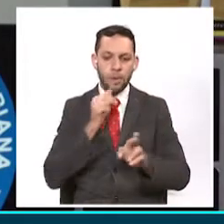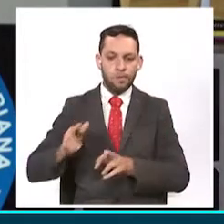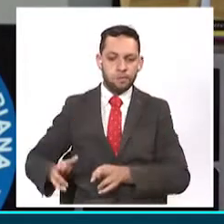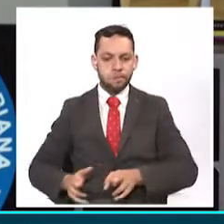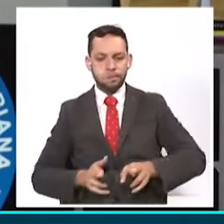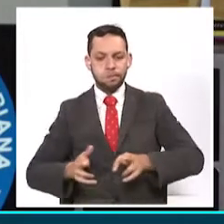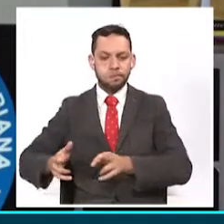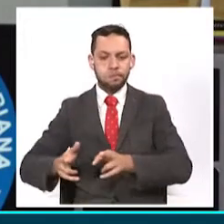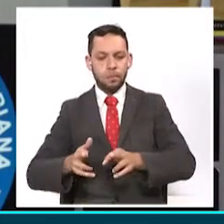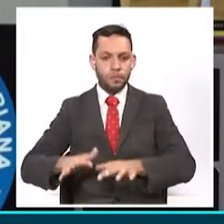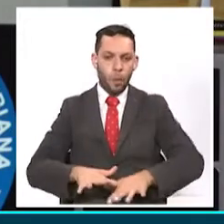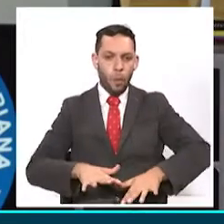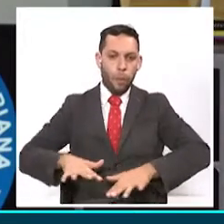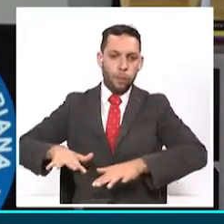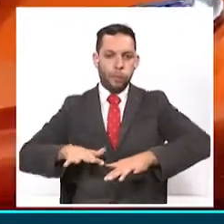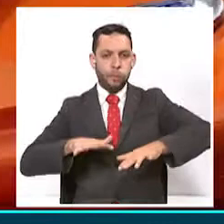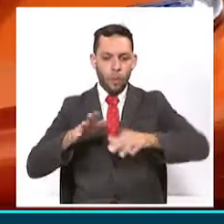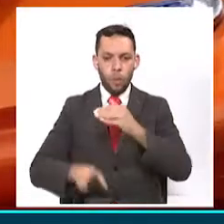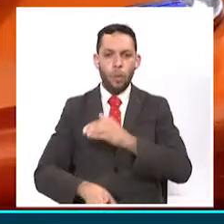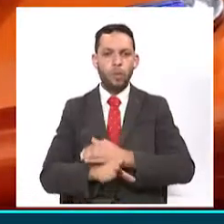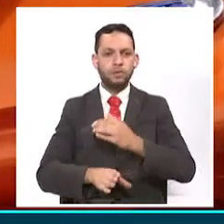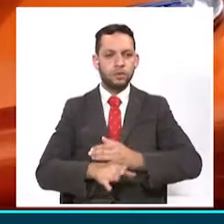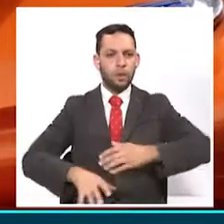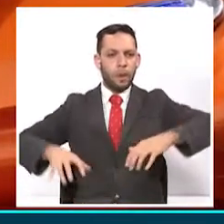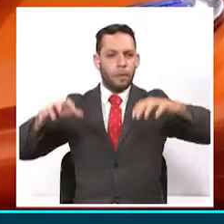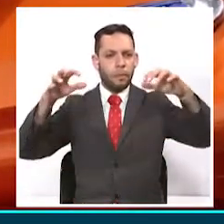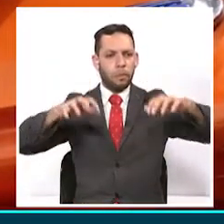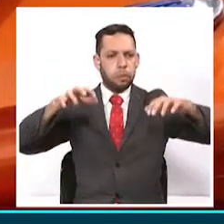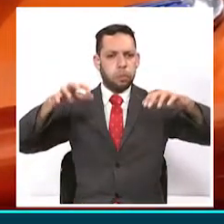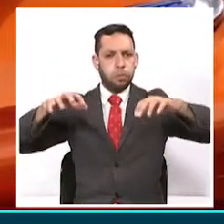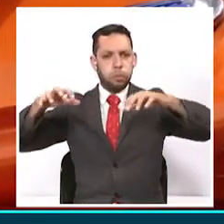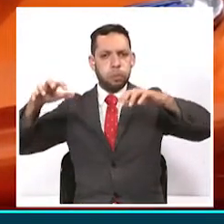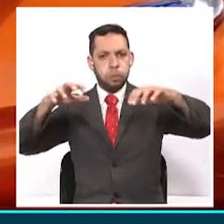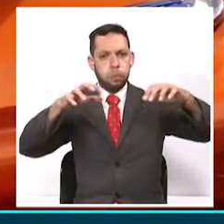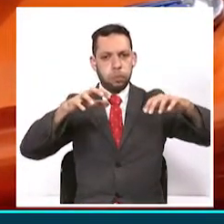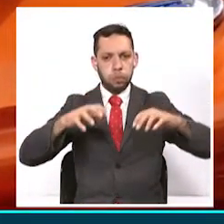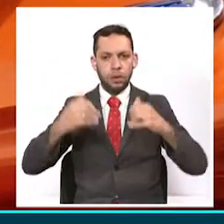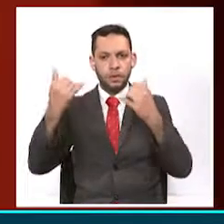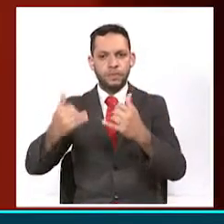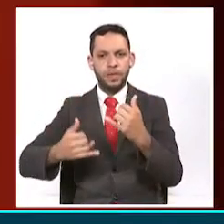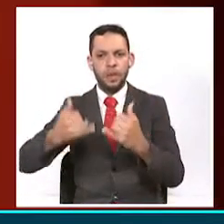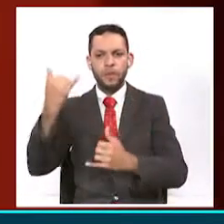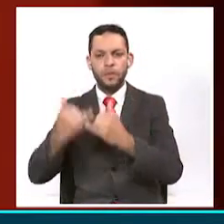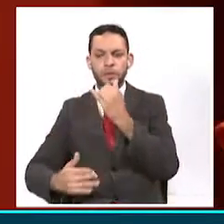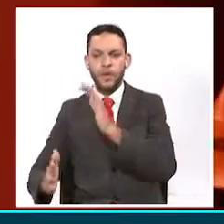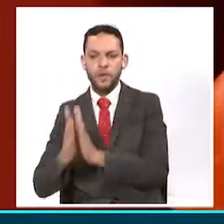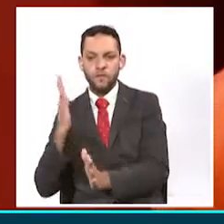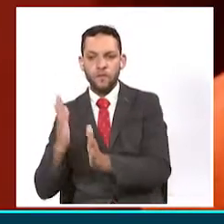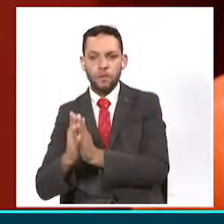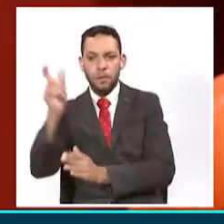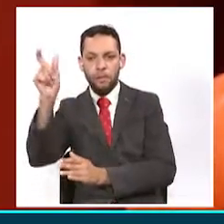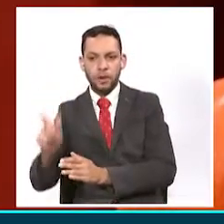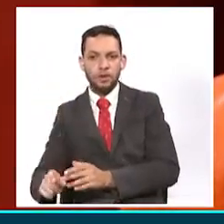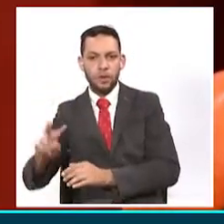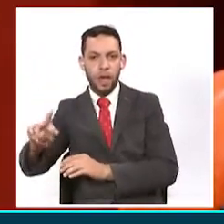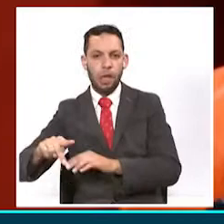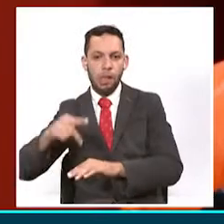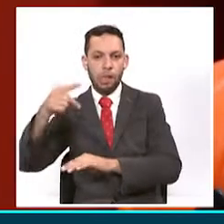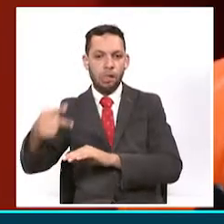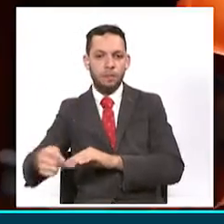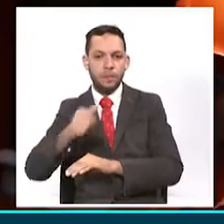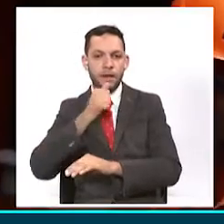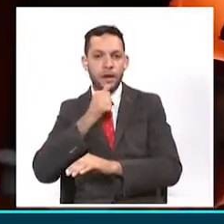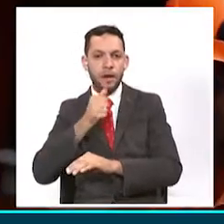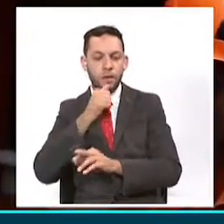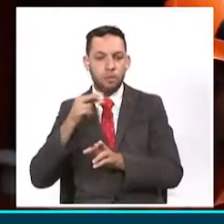que continúan estas precipitaciones de lluvia. Recientemente se han presentado diferentes casos de personas que han caído a los ríos, situaciones donde la